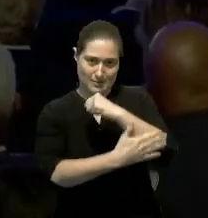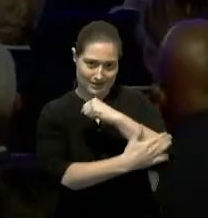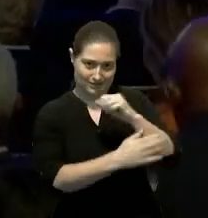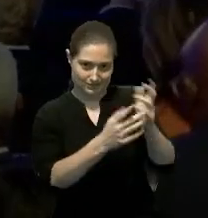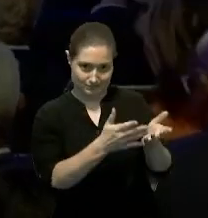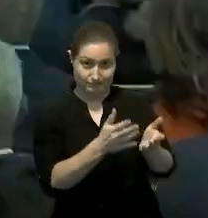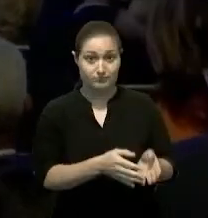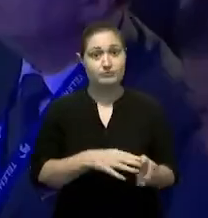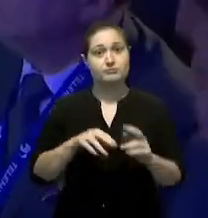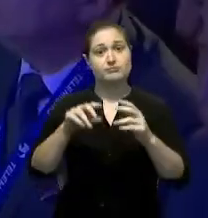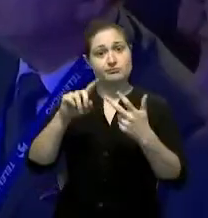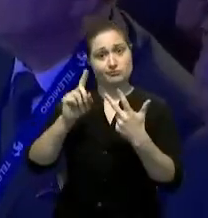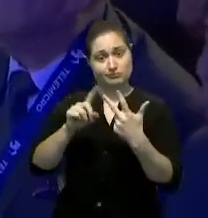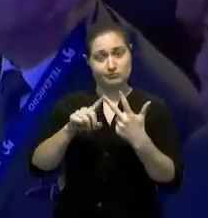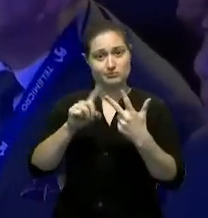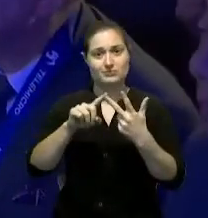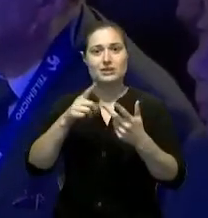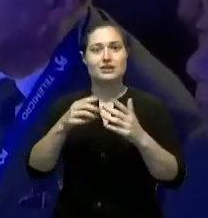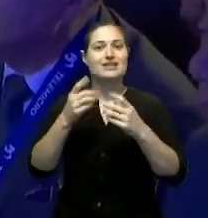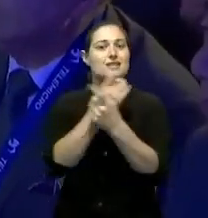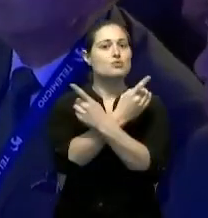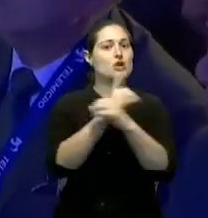la democracia y los derechos humanos.